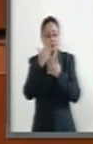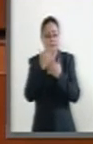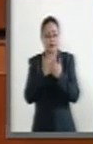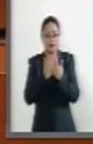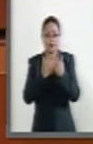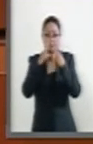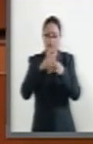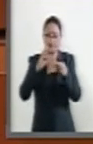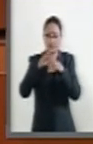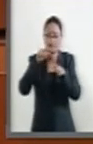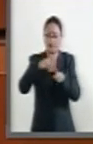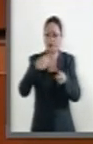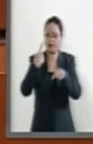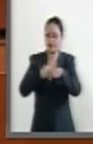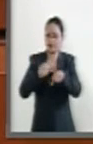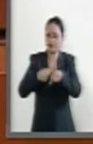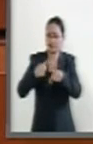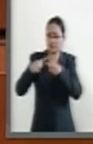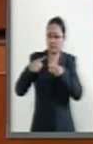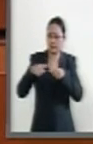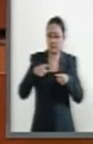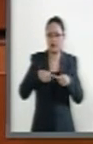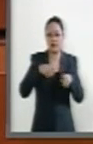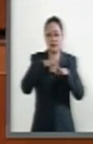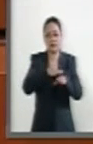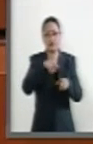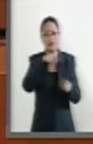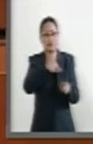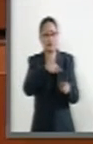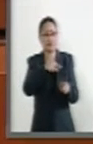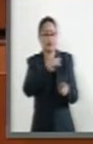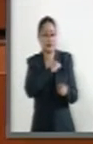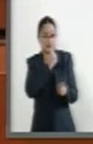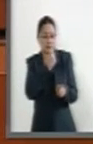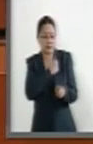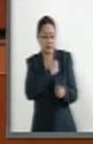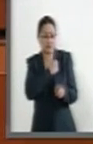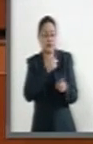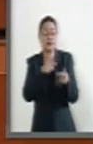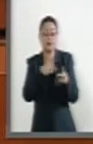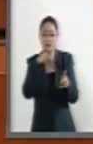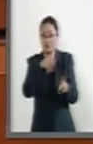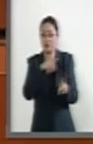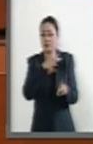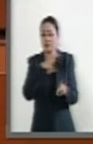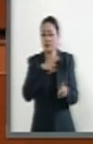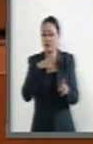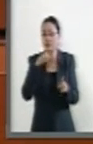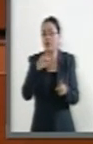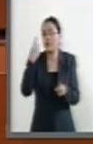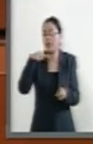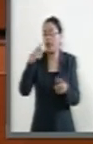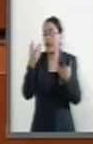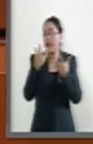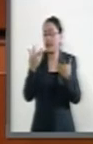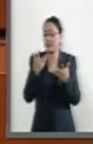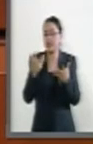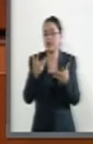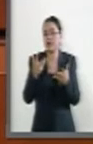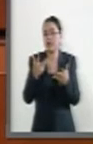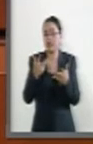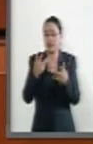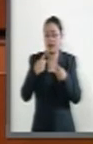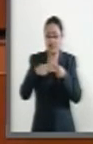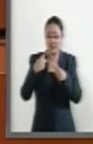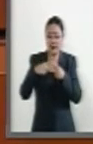de enfermedades y problemas relacionados con la salud, la cual es central en la elaboración de